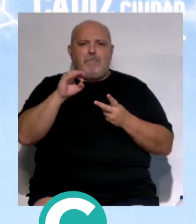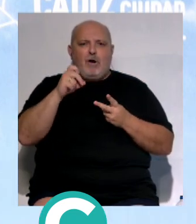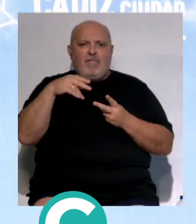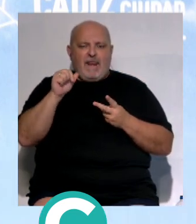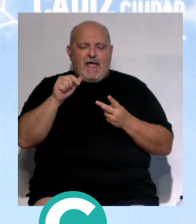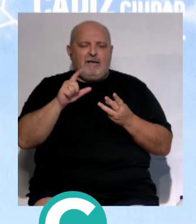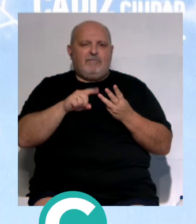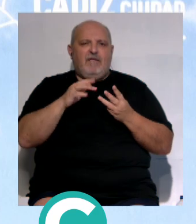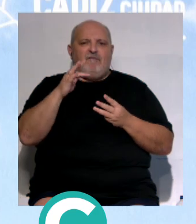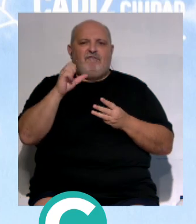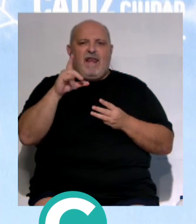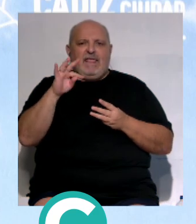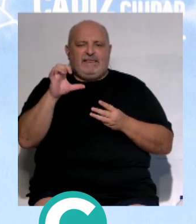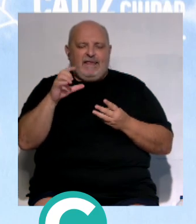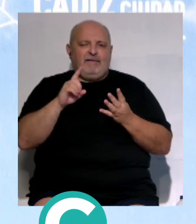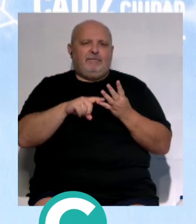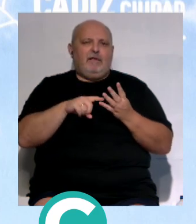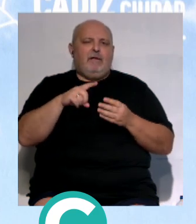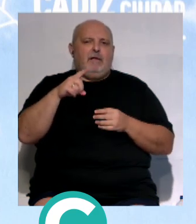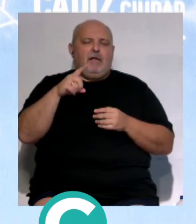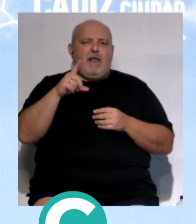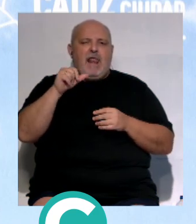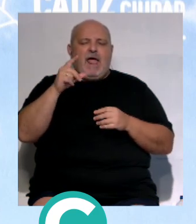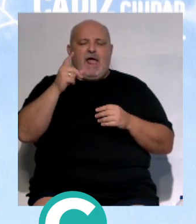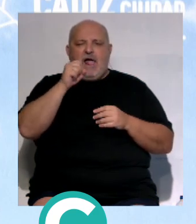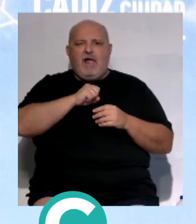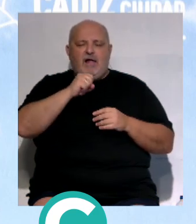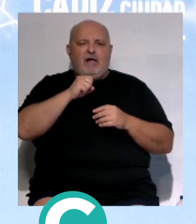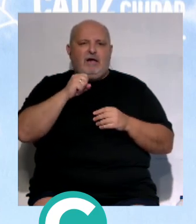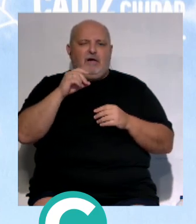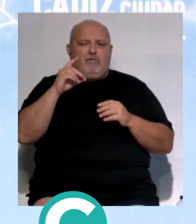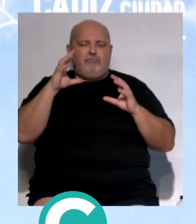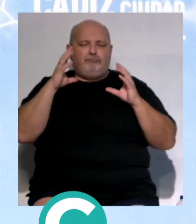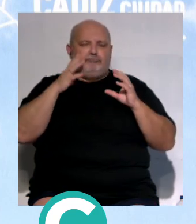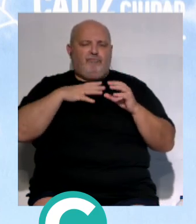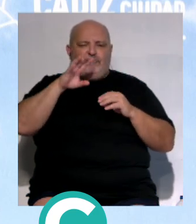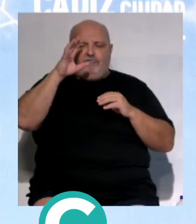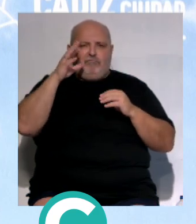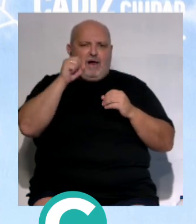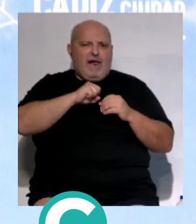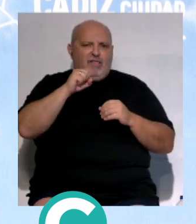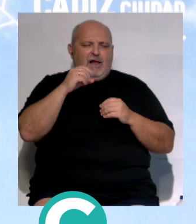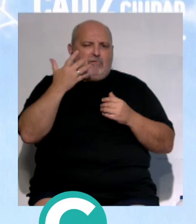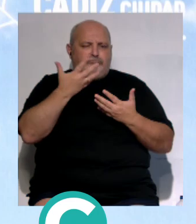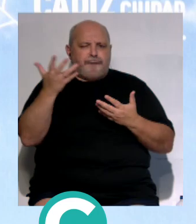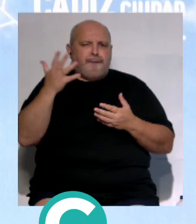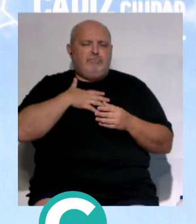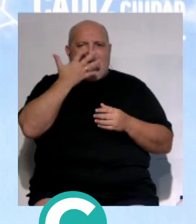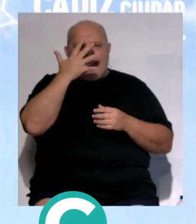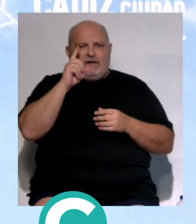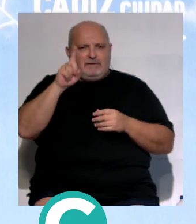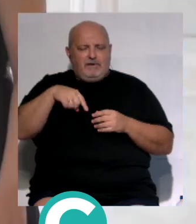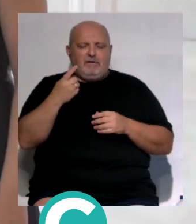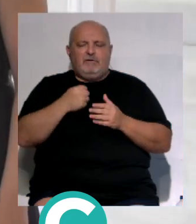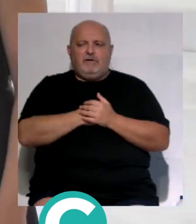Candela, Falete, Joana Jiménez, la Zartuela, la Corte del Faraón, Operativa La Traviata, galas de carnaval con el